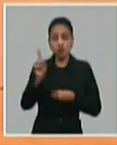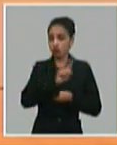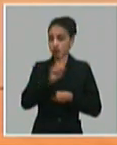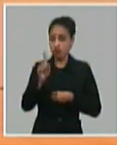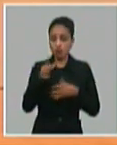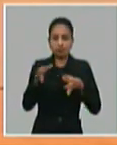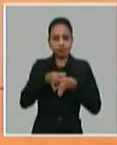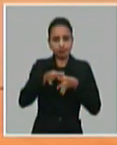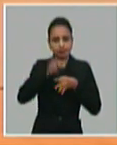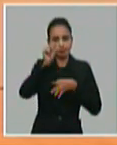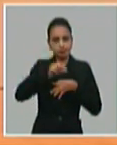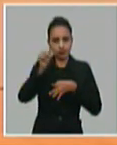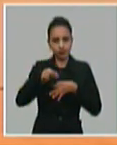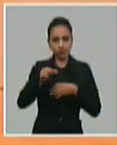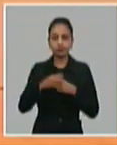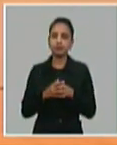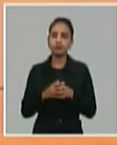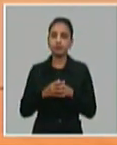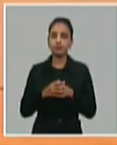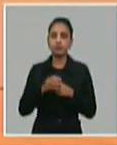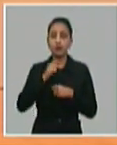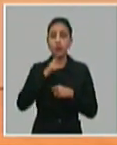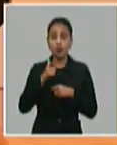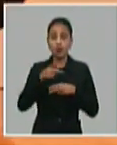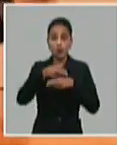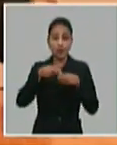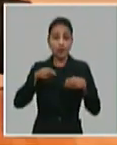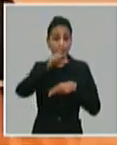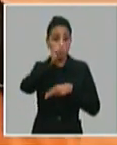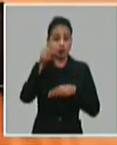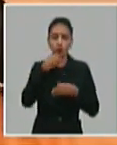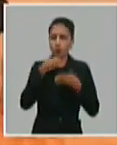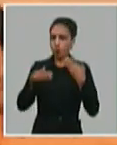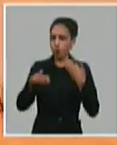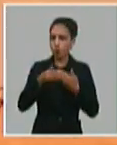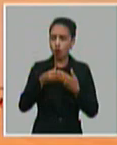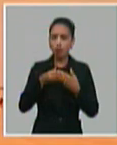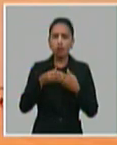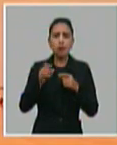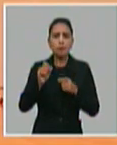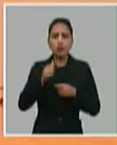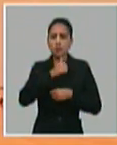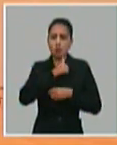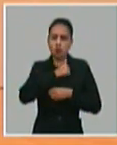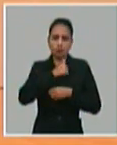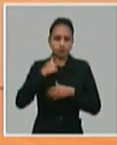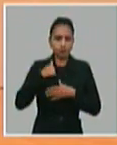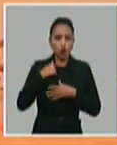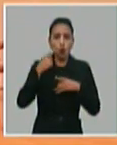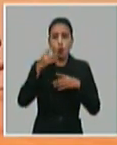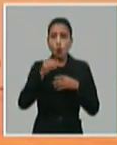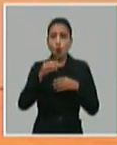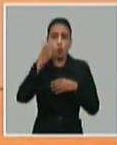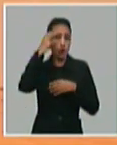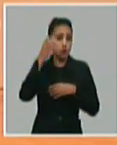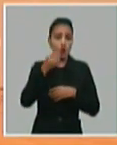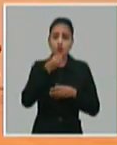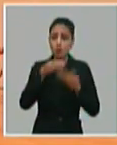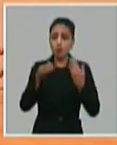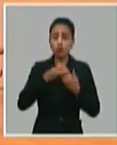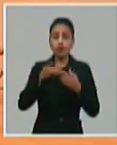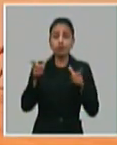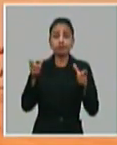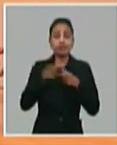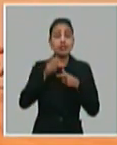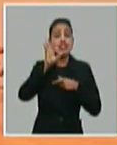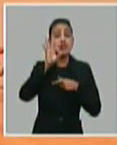ahí que viene, en el caso de, por ejemplo, los restaurantes, no importa si es un paladar o es estatal, hay que reducir el 50%